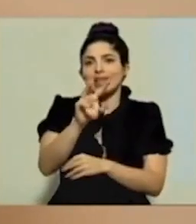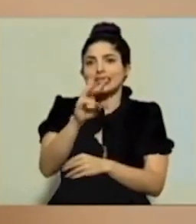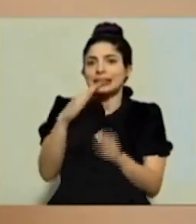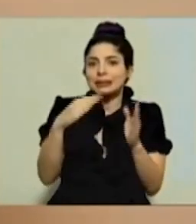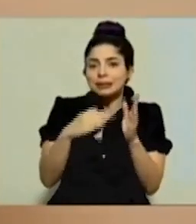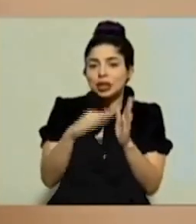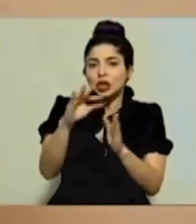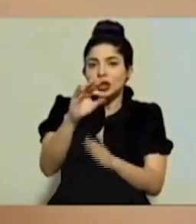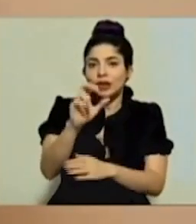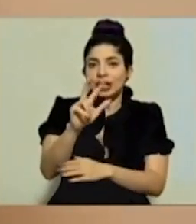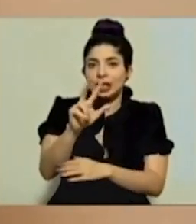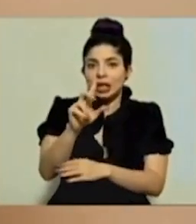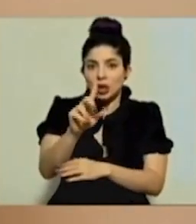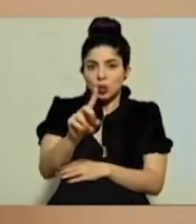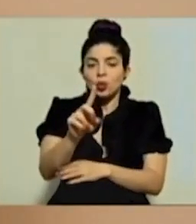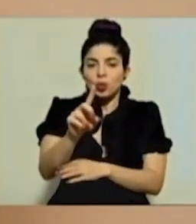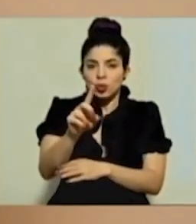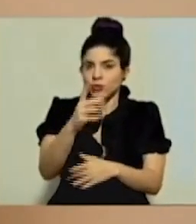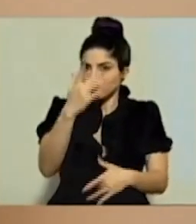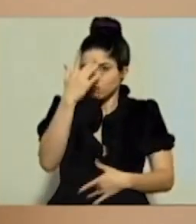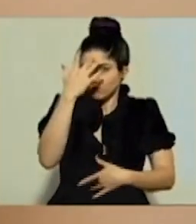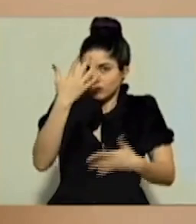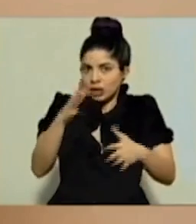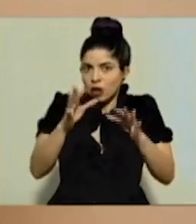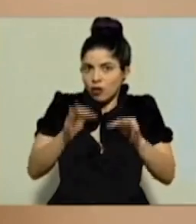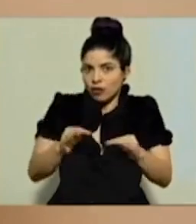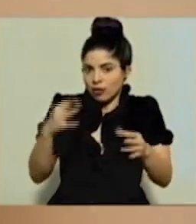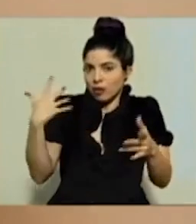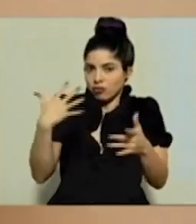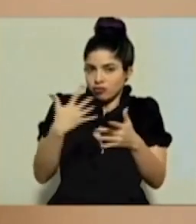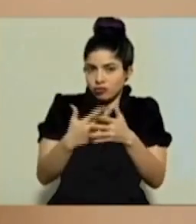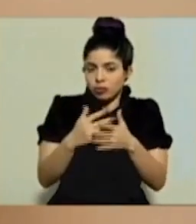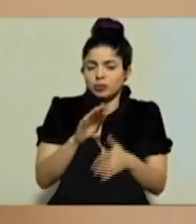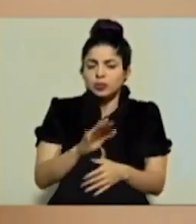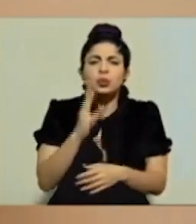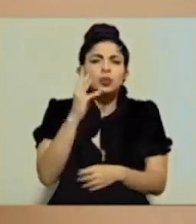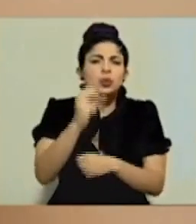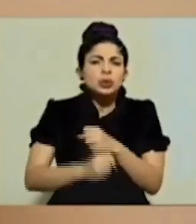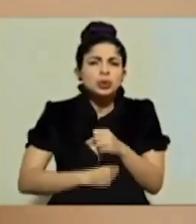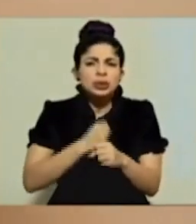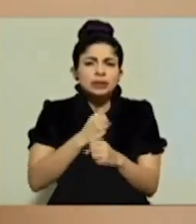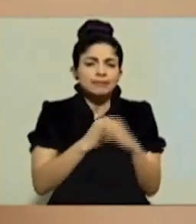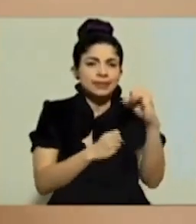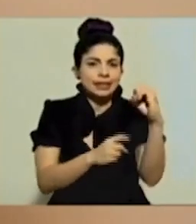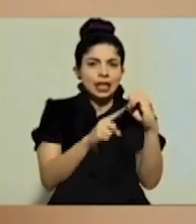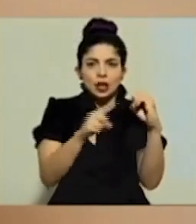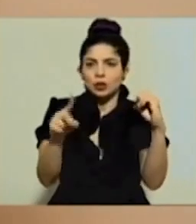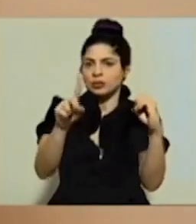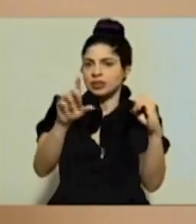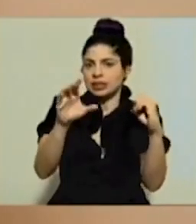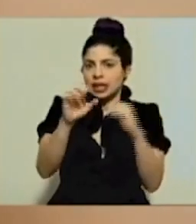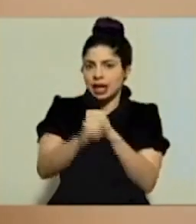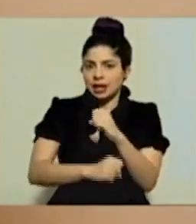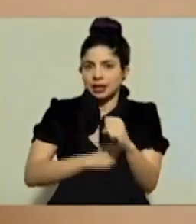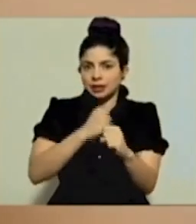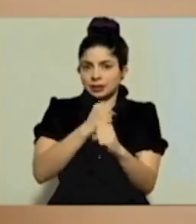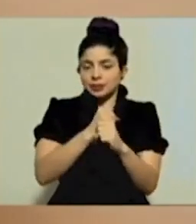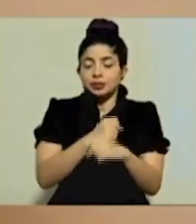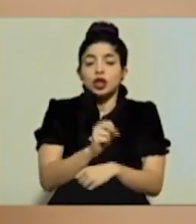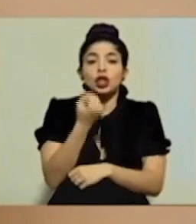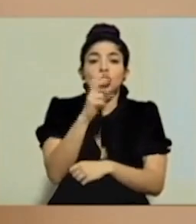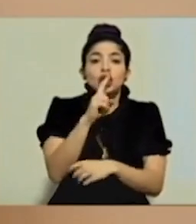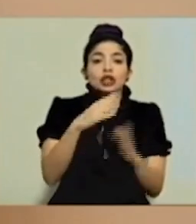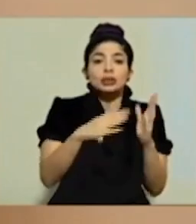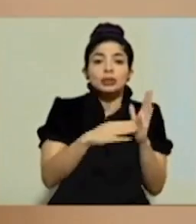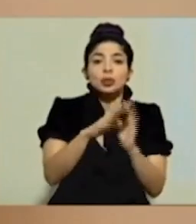,931 casos confirmados. Estos tienen un rango de edad de 0 a los 100 años. Se trata de